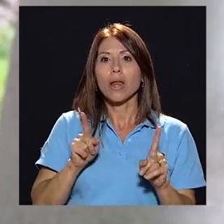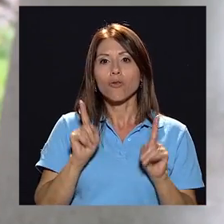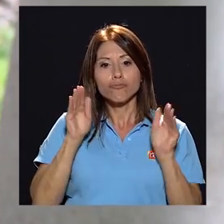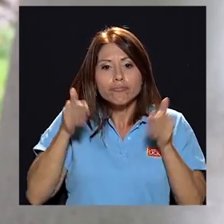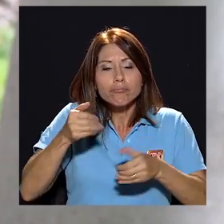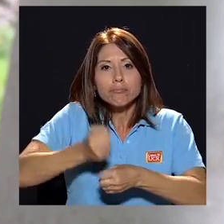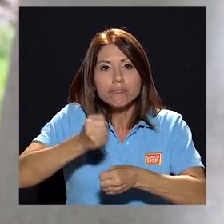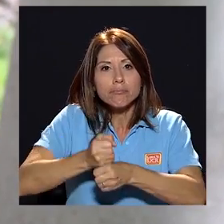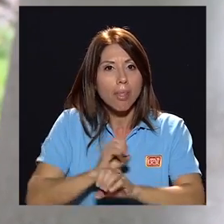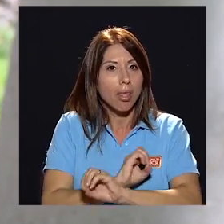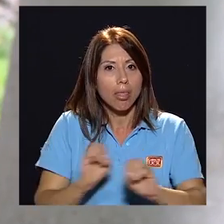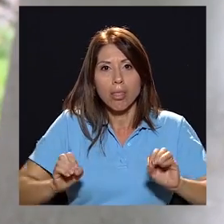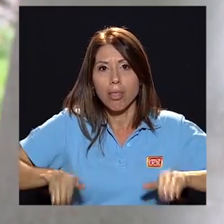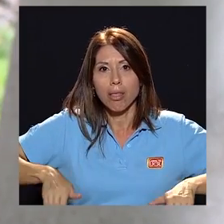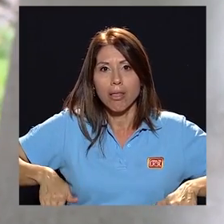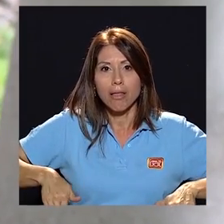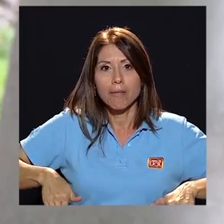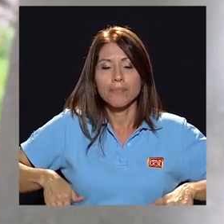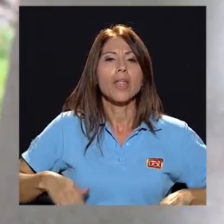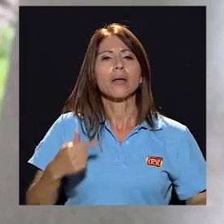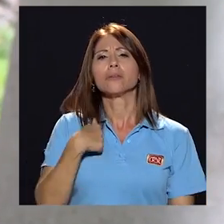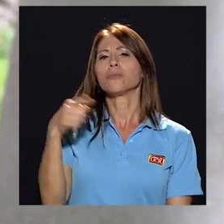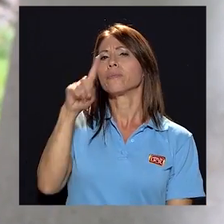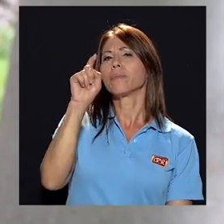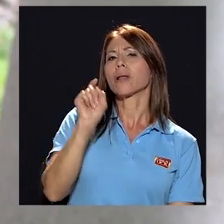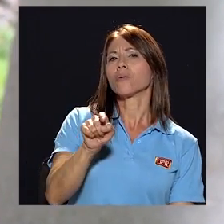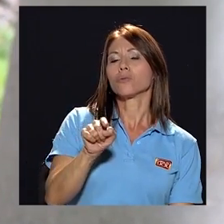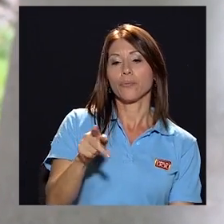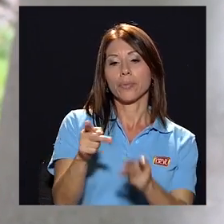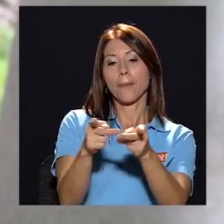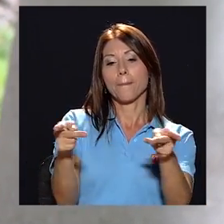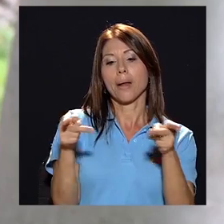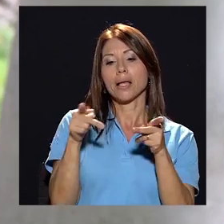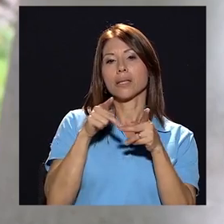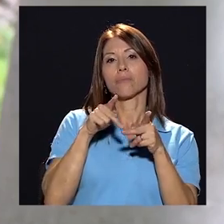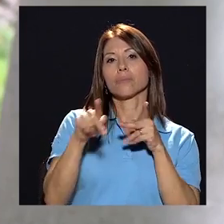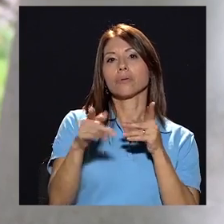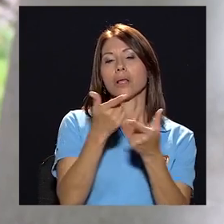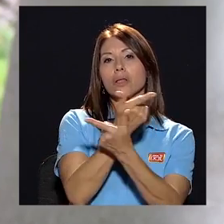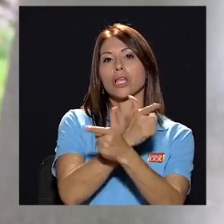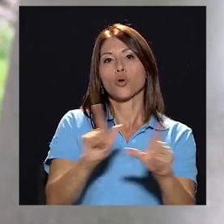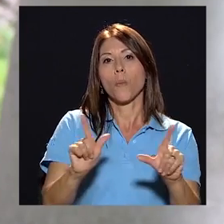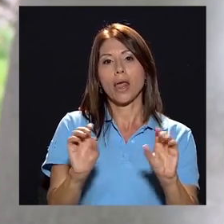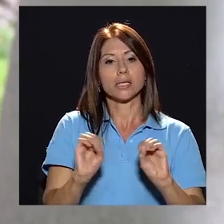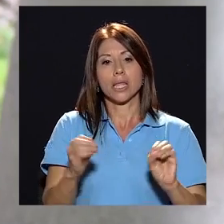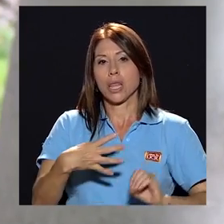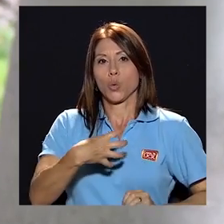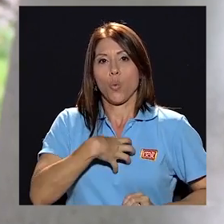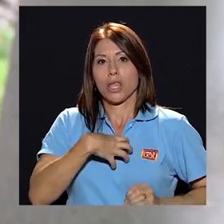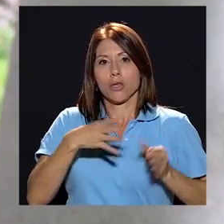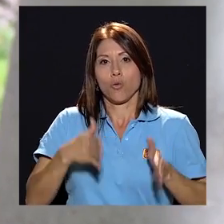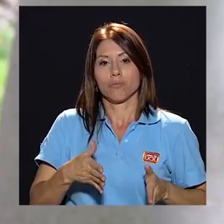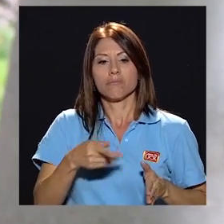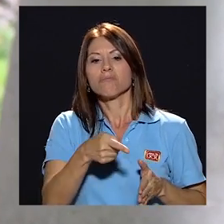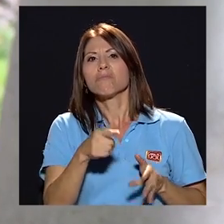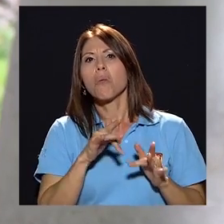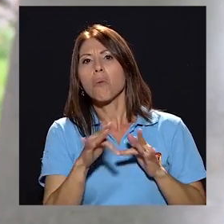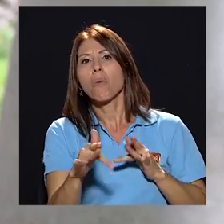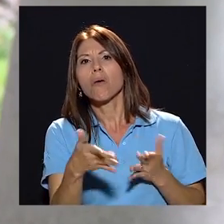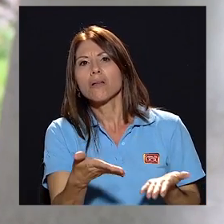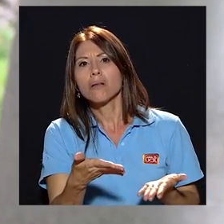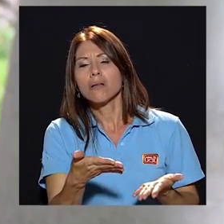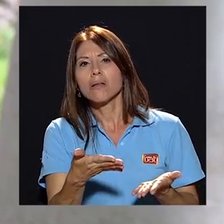del asunto la pregunta mía es aquellas plazas que están desocupadas o que no tienen dueño propiamente